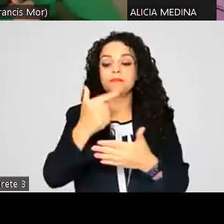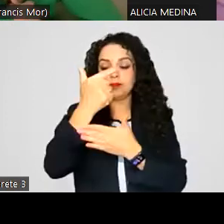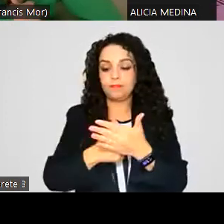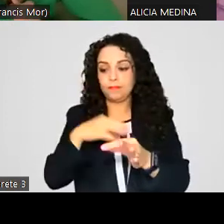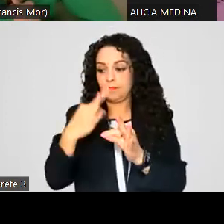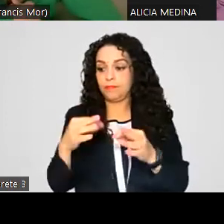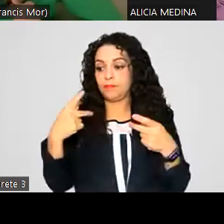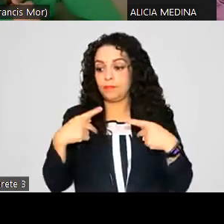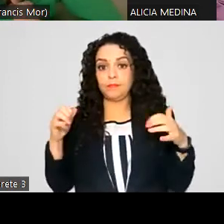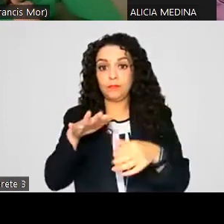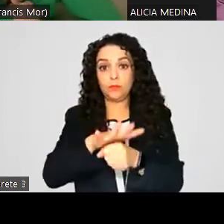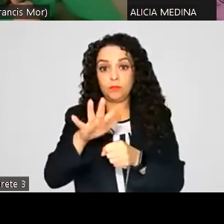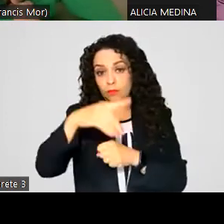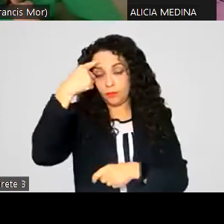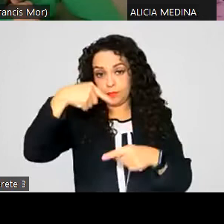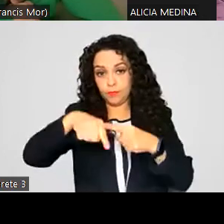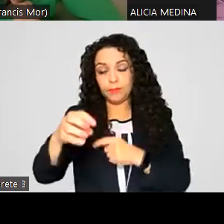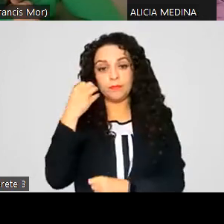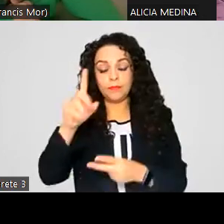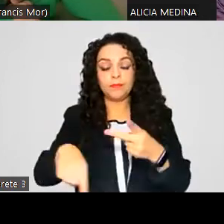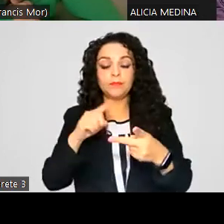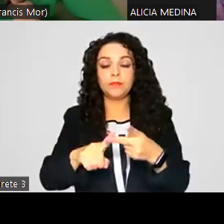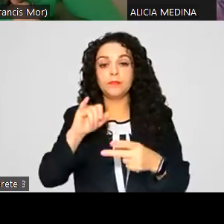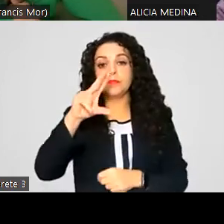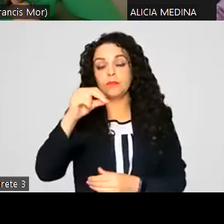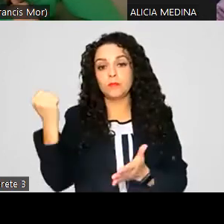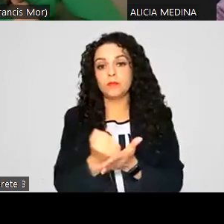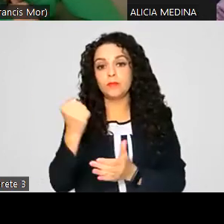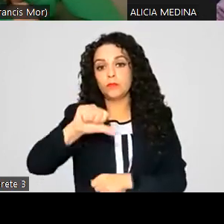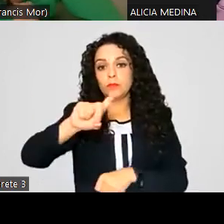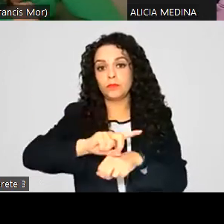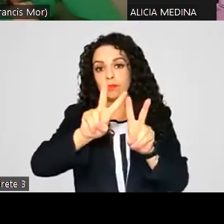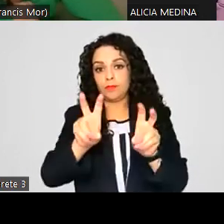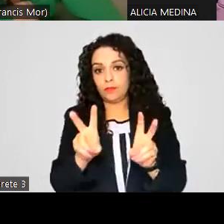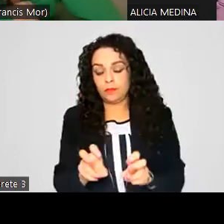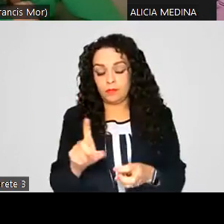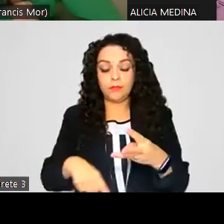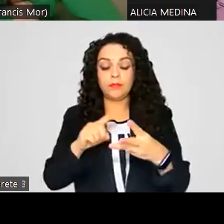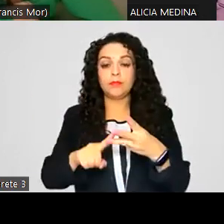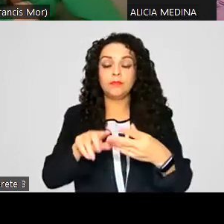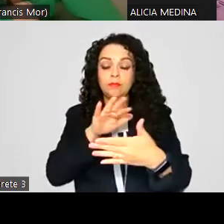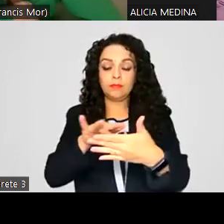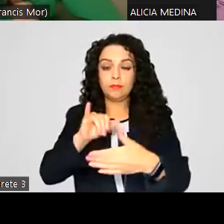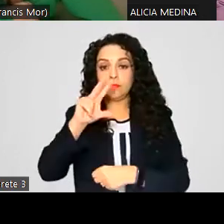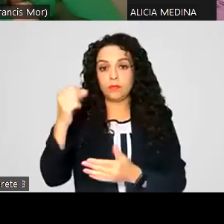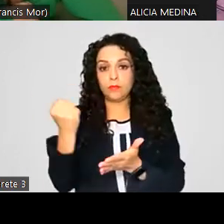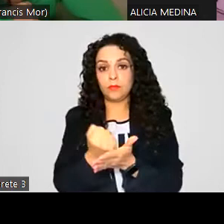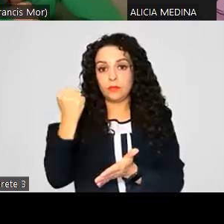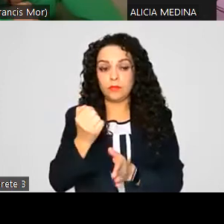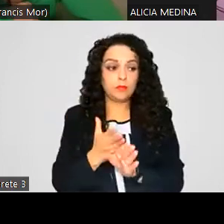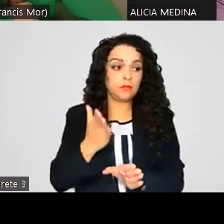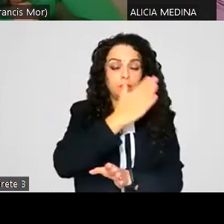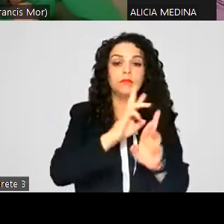cuórum. Dos, lectura y en su caso aprobación del orden del día. Tres, lectura y en su caso aprobación del acta de la sesión anterior.